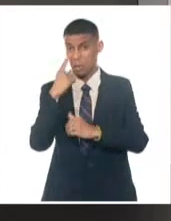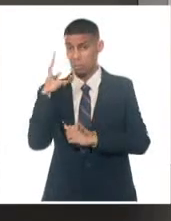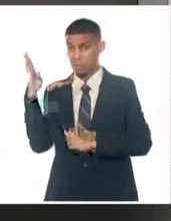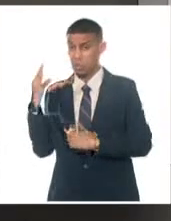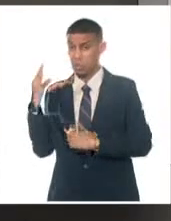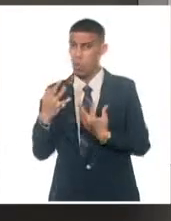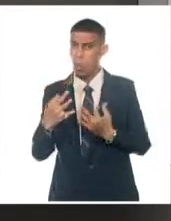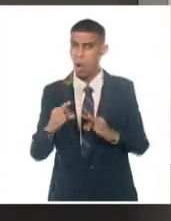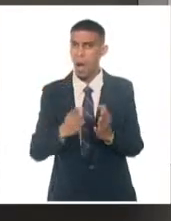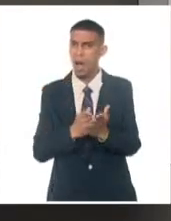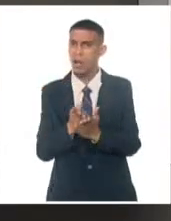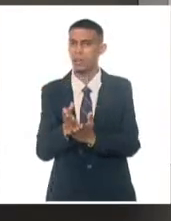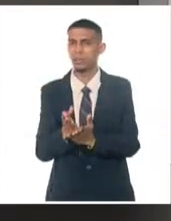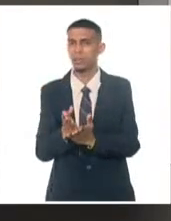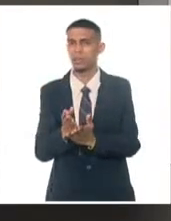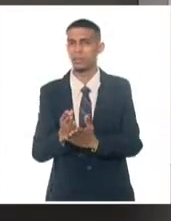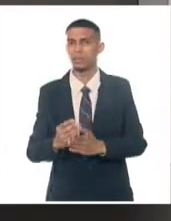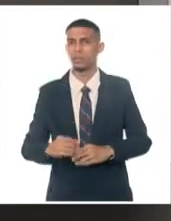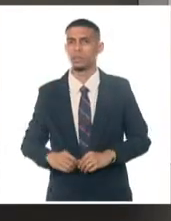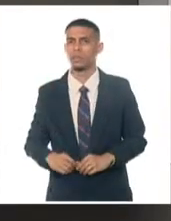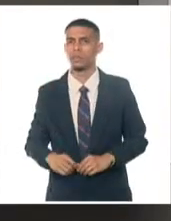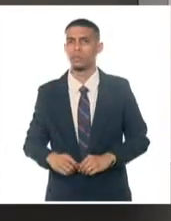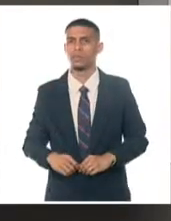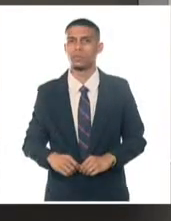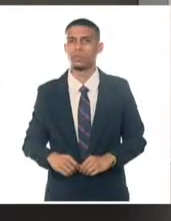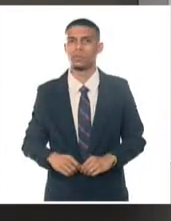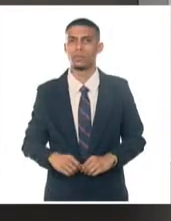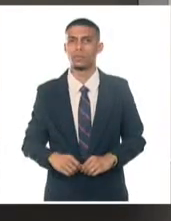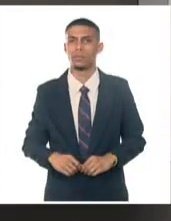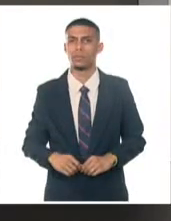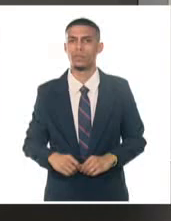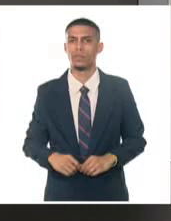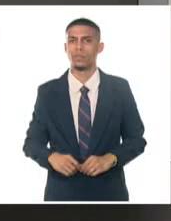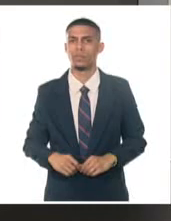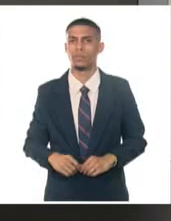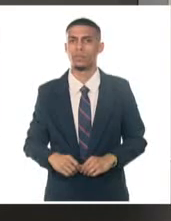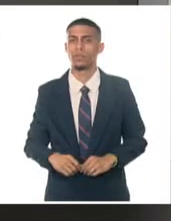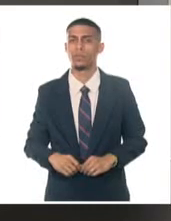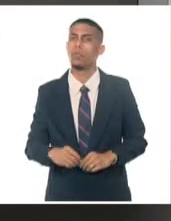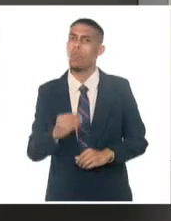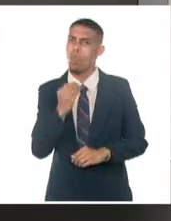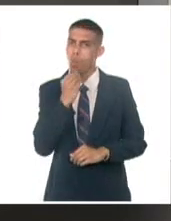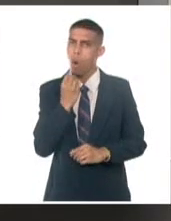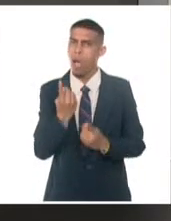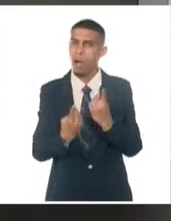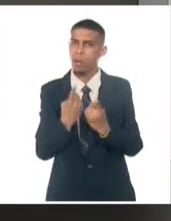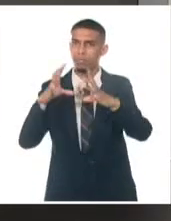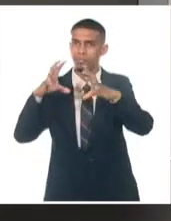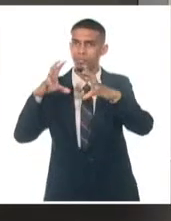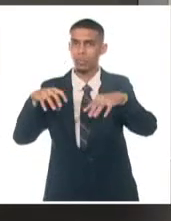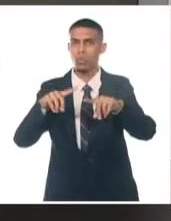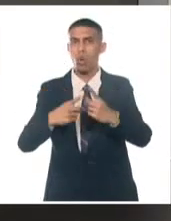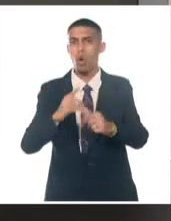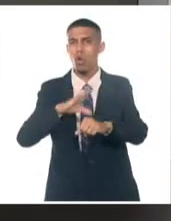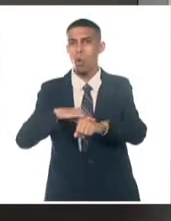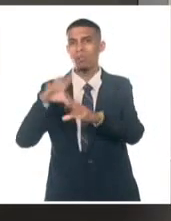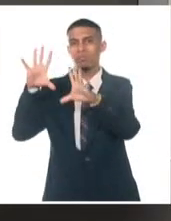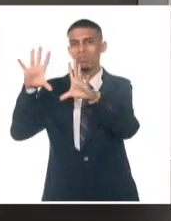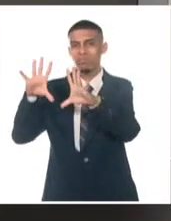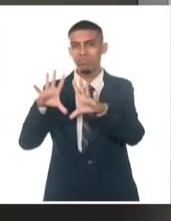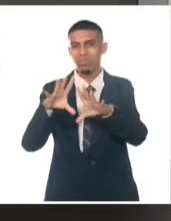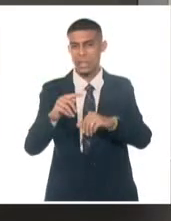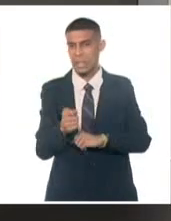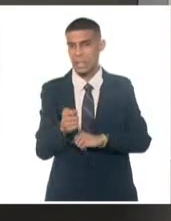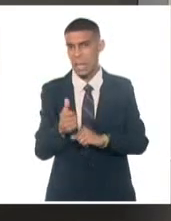favorables para los procesos de precipitaciones incentivados por el paso de ondas tropicales por los mares al sur del territorio nacional. Las temperaturas